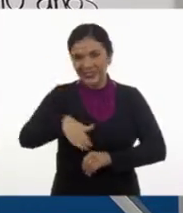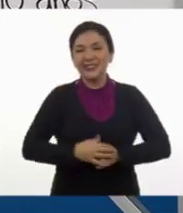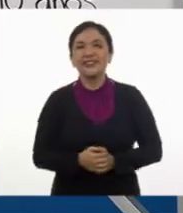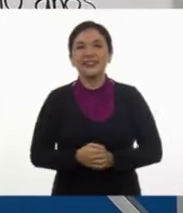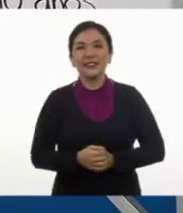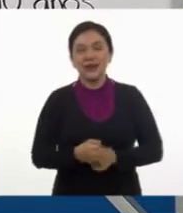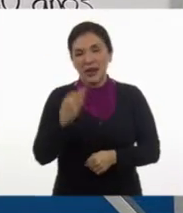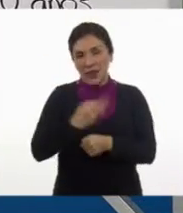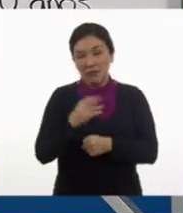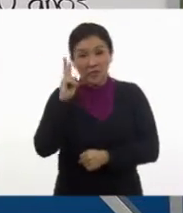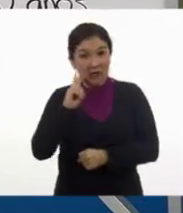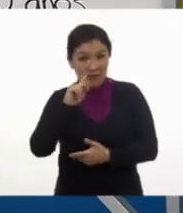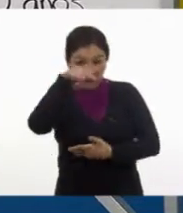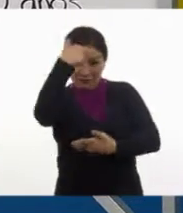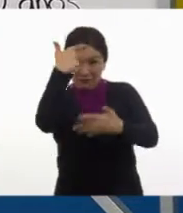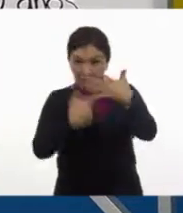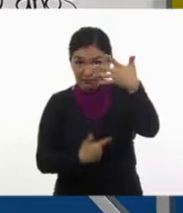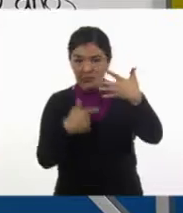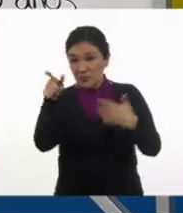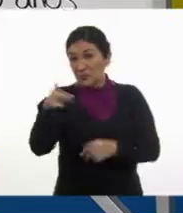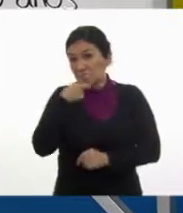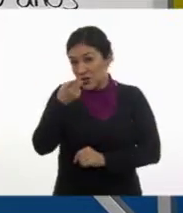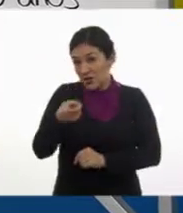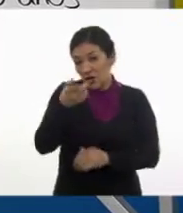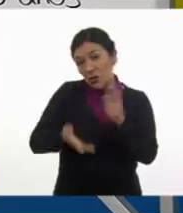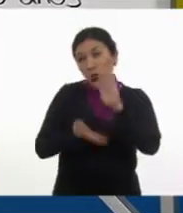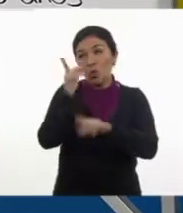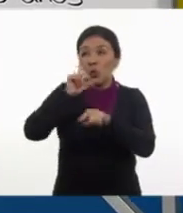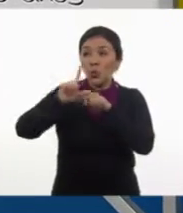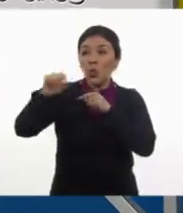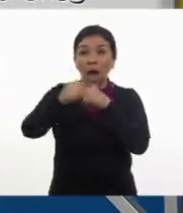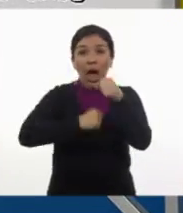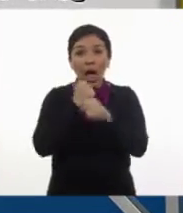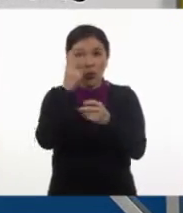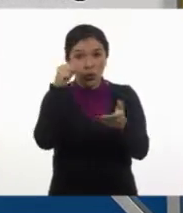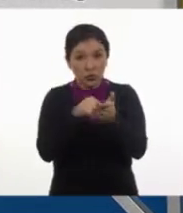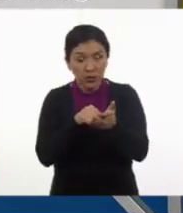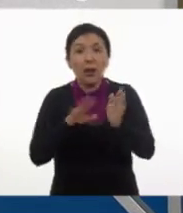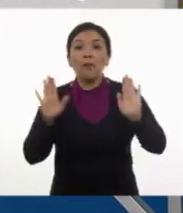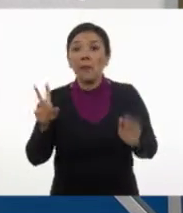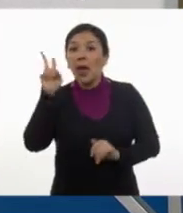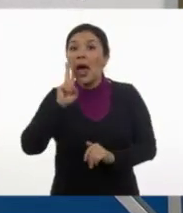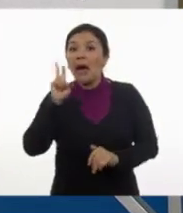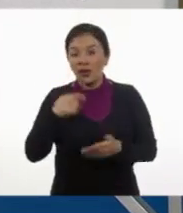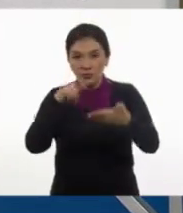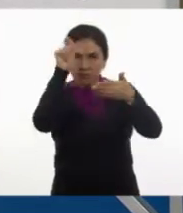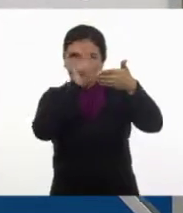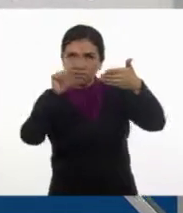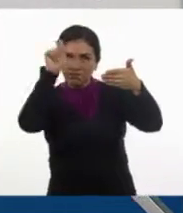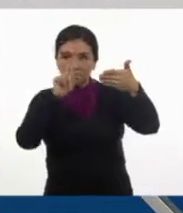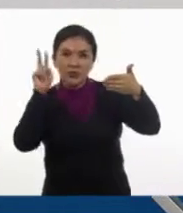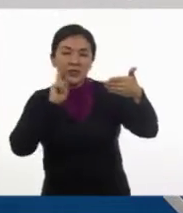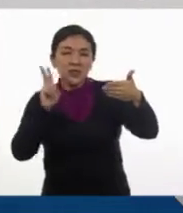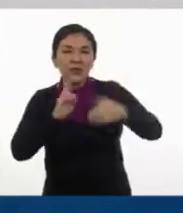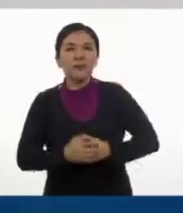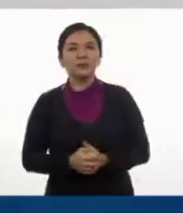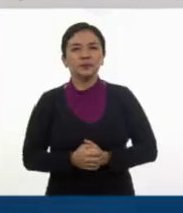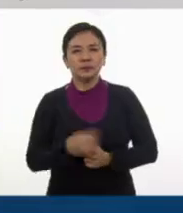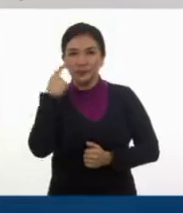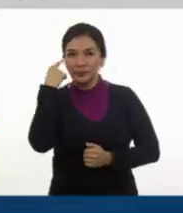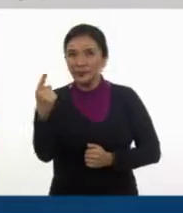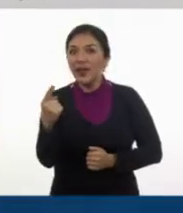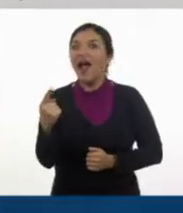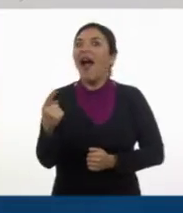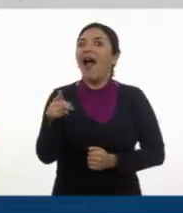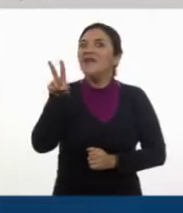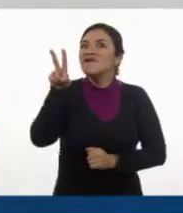Vamos a comprobar. Tú dices que se fue en el dos mil, ¿verdad? Sí. Muy bien, vamos a comprobar. Y eso es